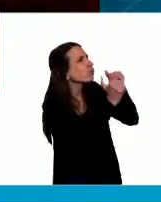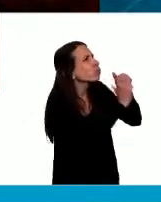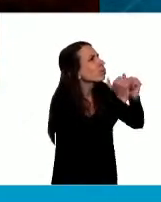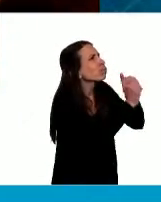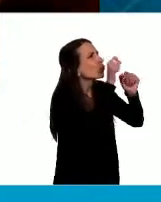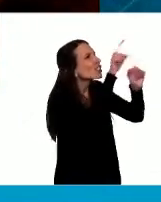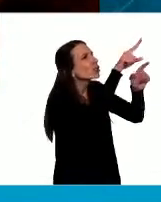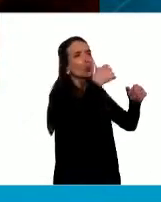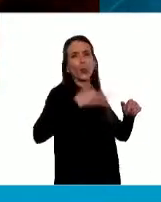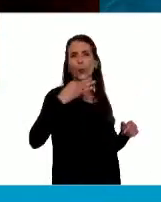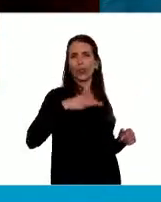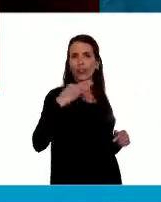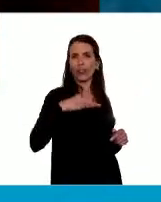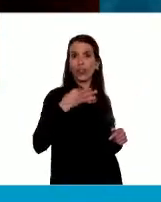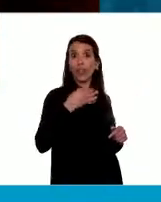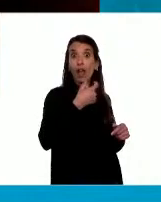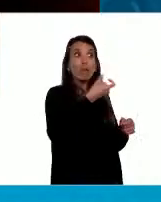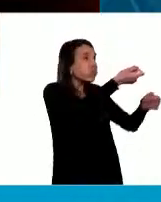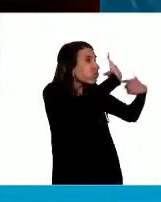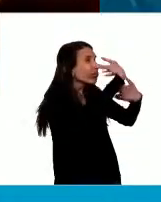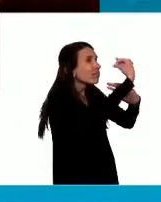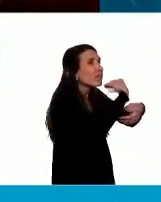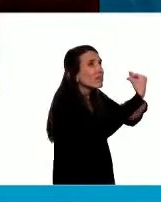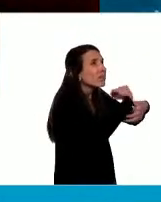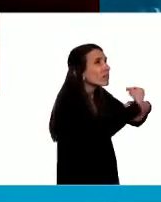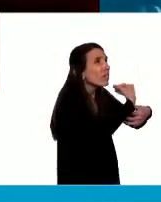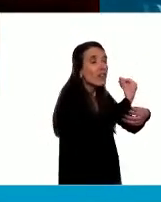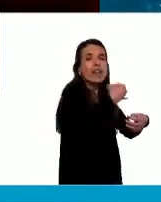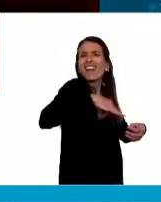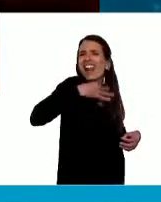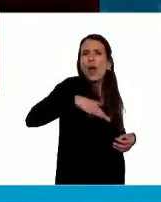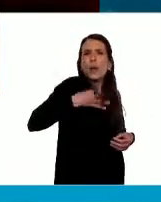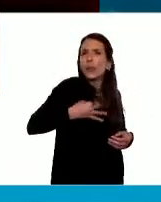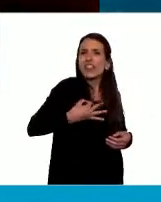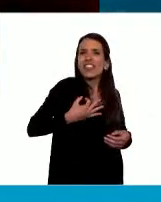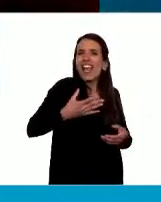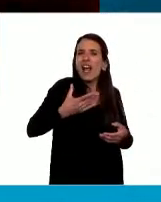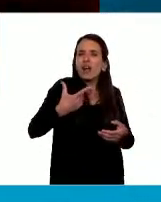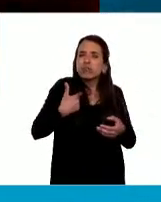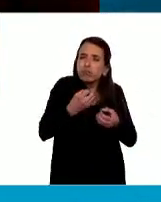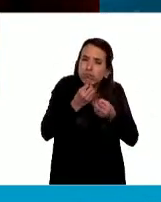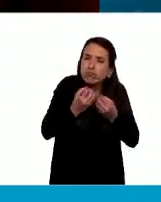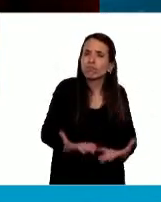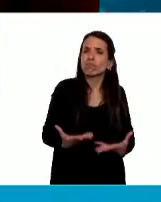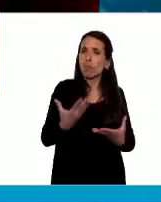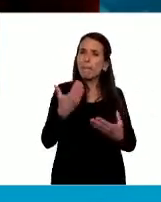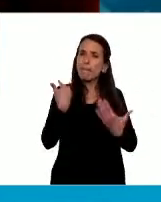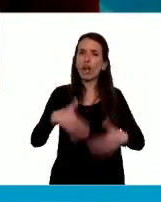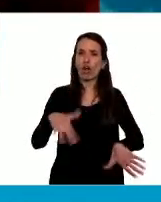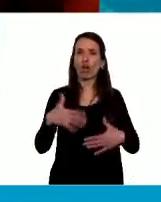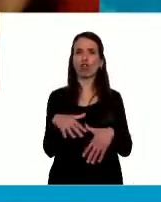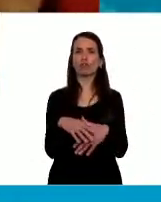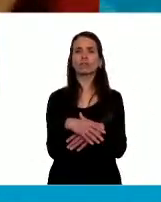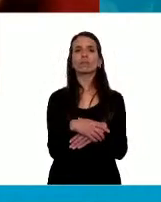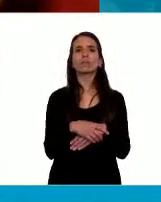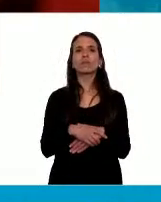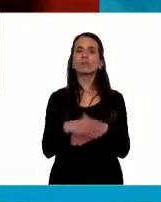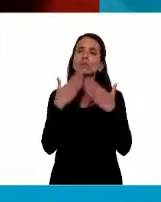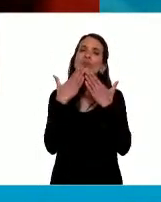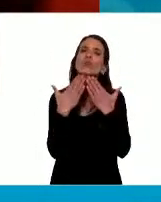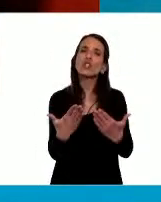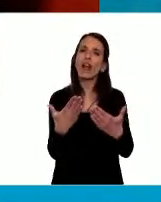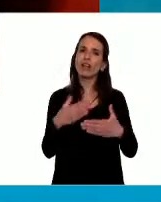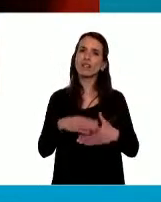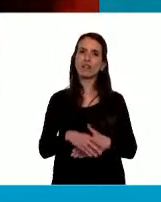plena para que la vida de los demás fuera mejor. Muchísimas